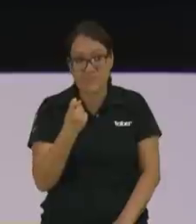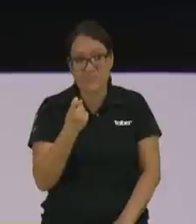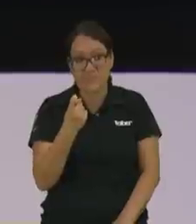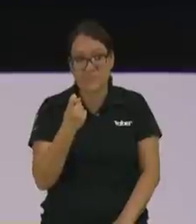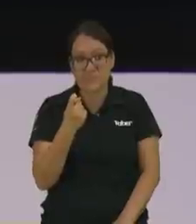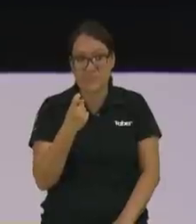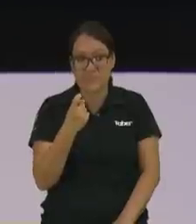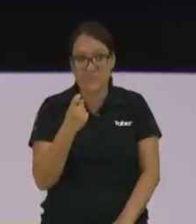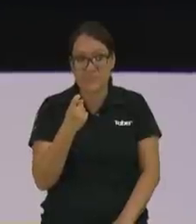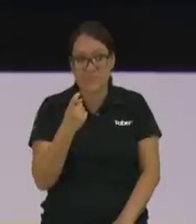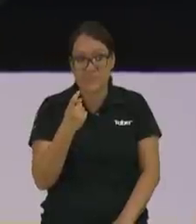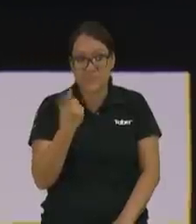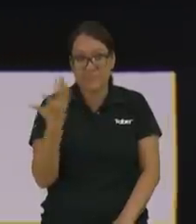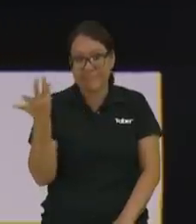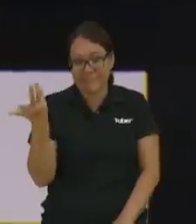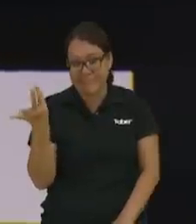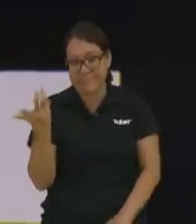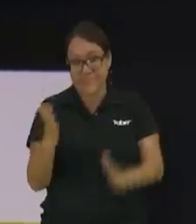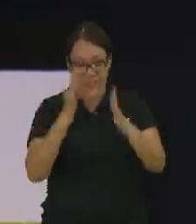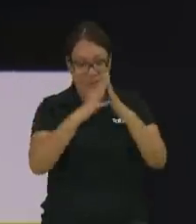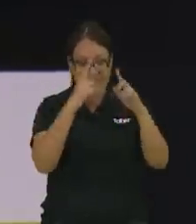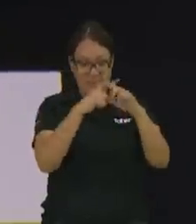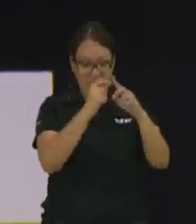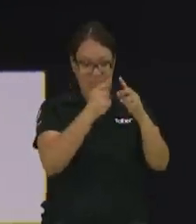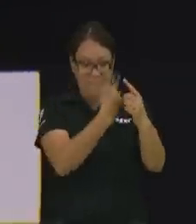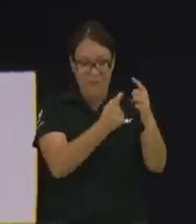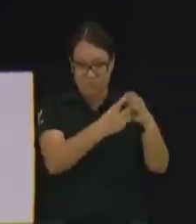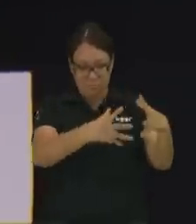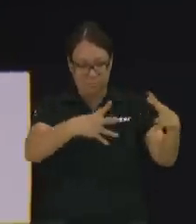como las iglesias se llenan pero si tengo una palabra para ti